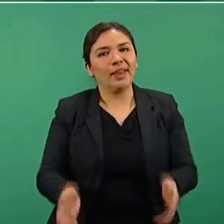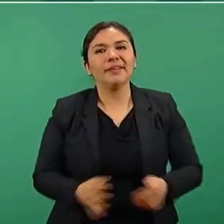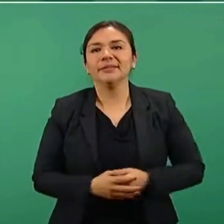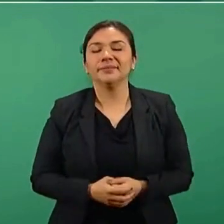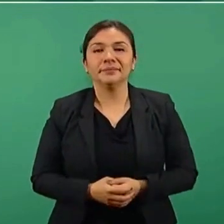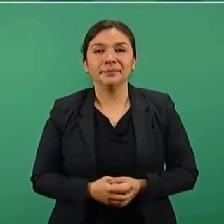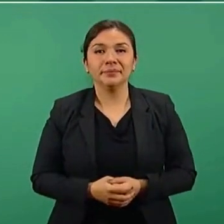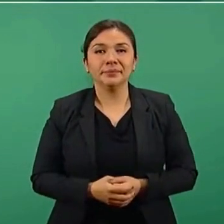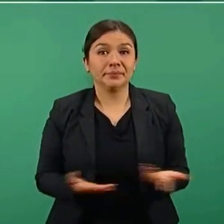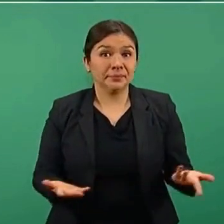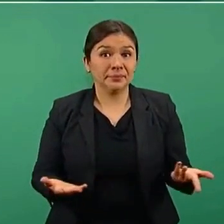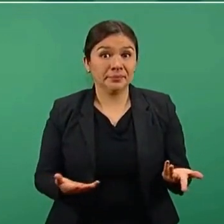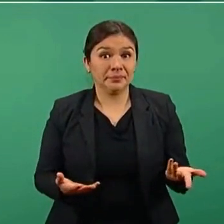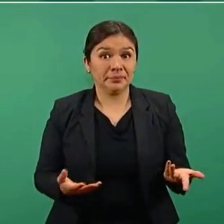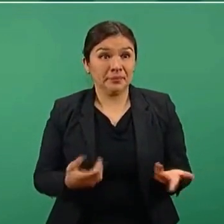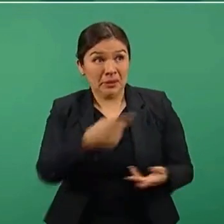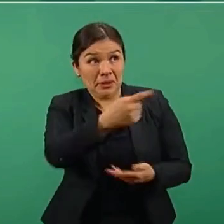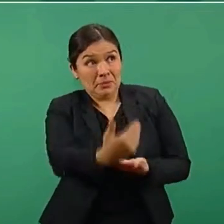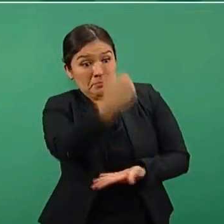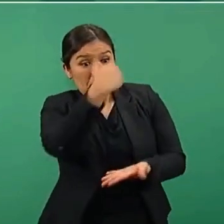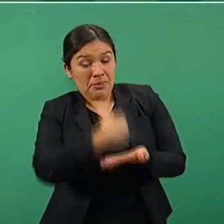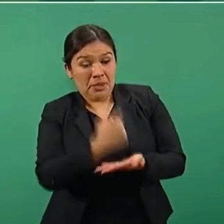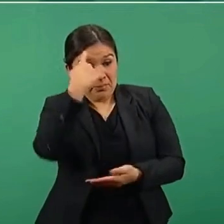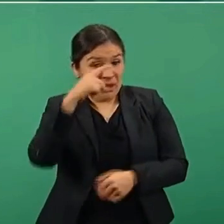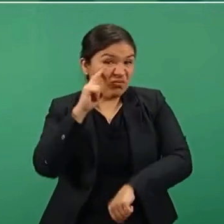Entonces, no es haber supervisión, pues ¿cómo?